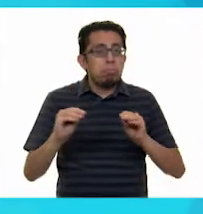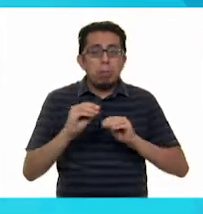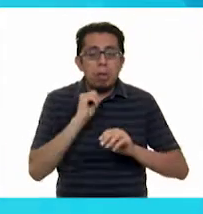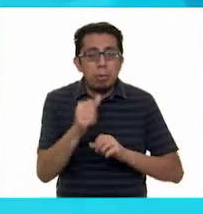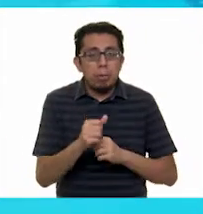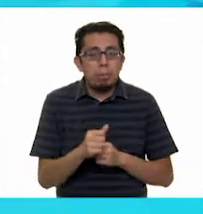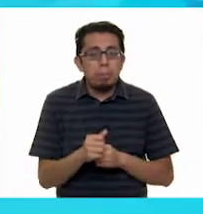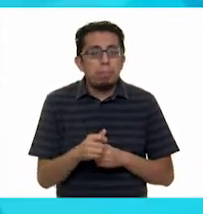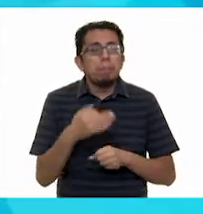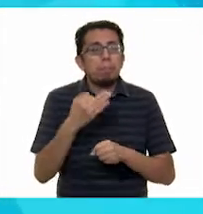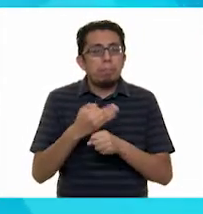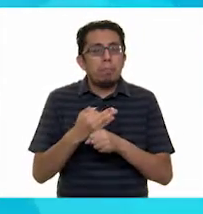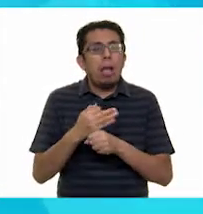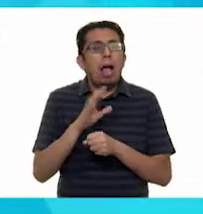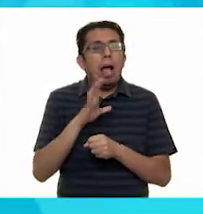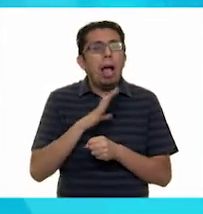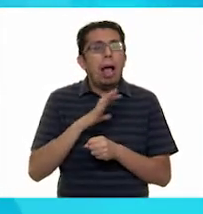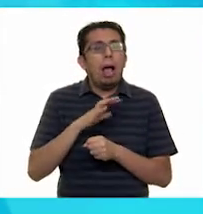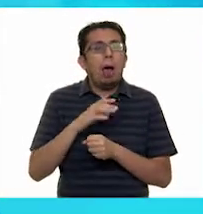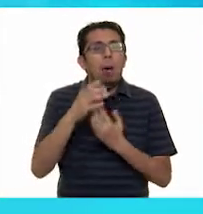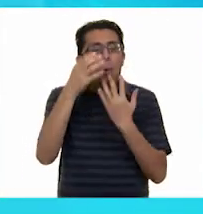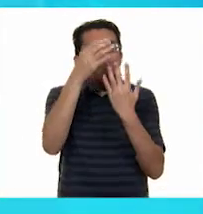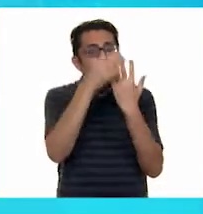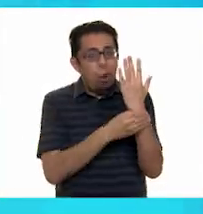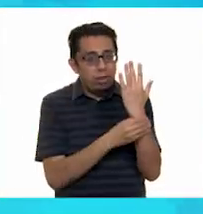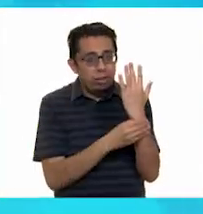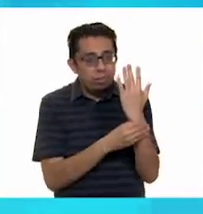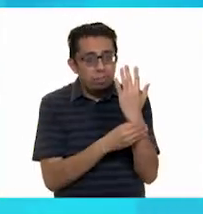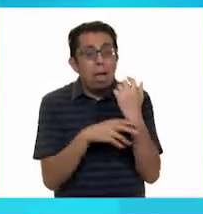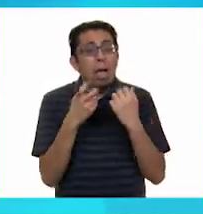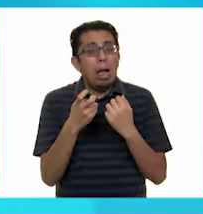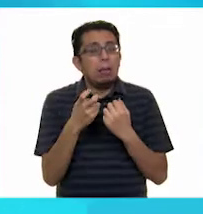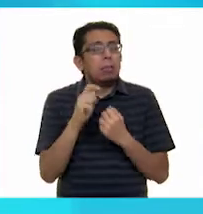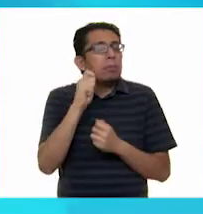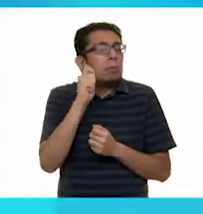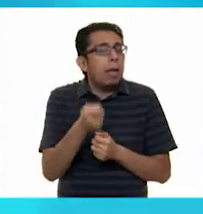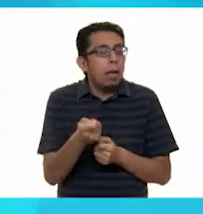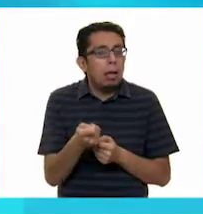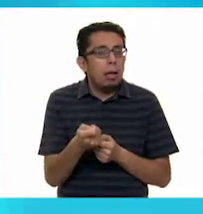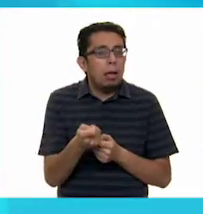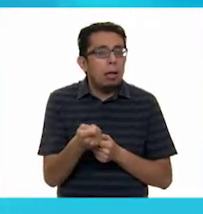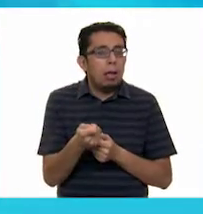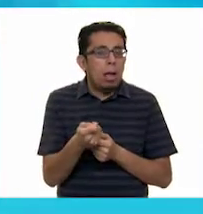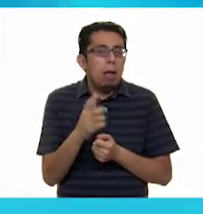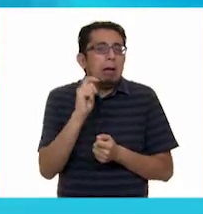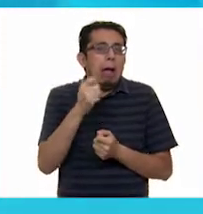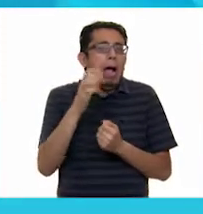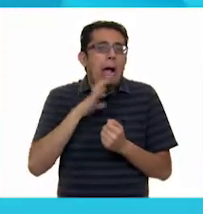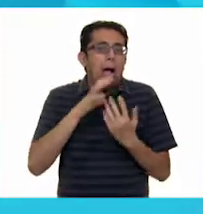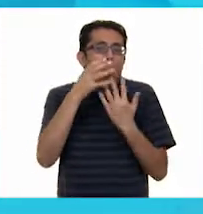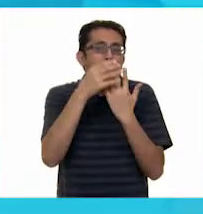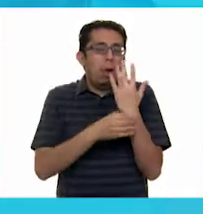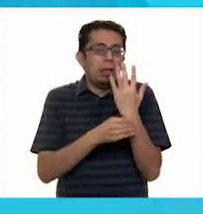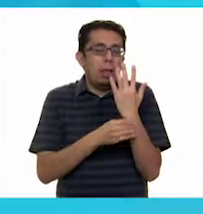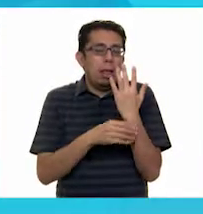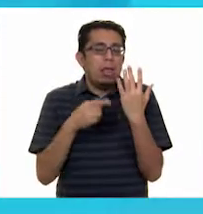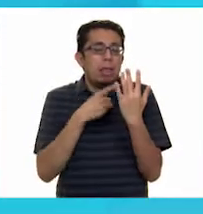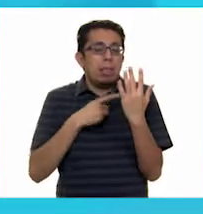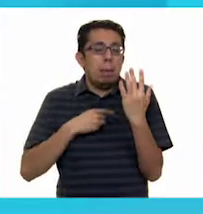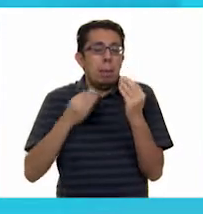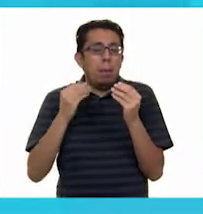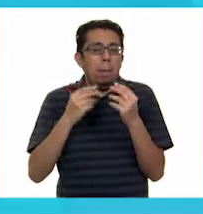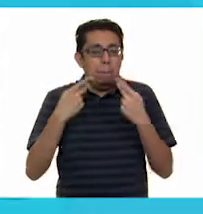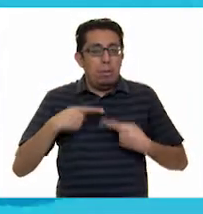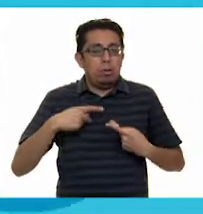explicar al títere de guante. Este tipo de títere, como su nombre lo dice, es un guante. O sea que se coloca en la mano del